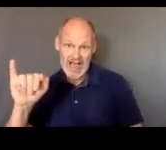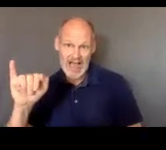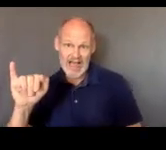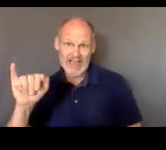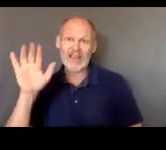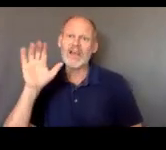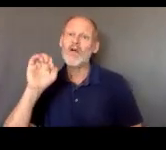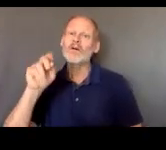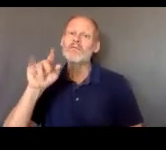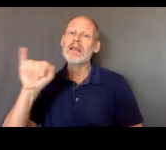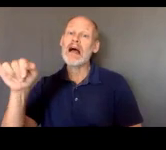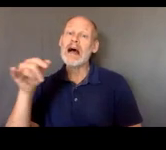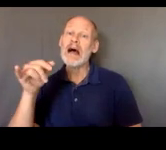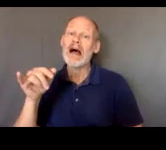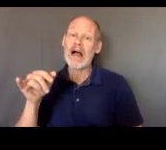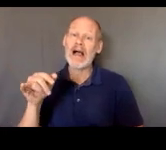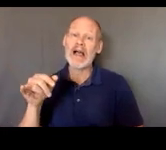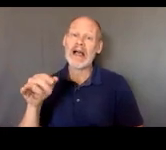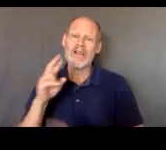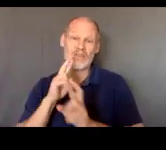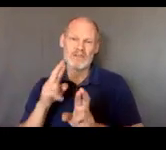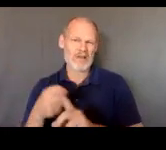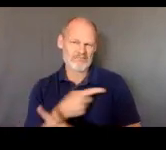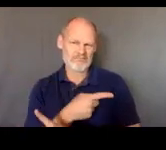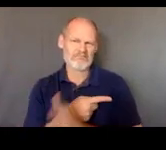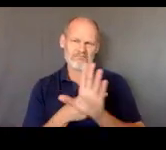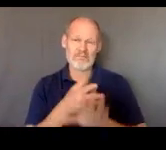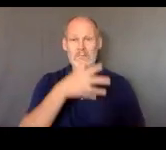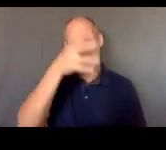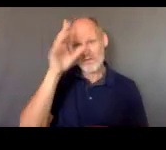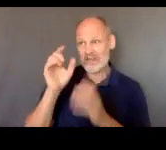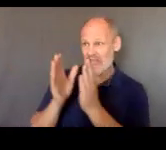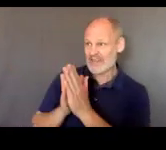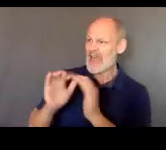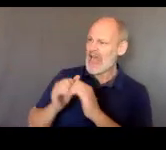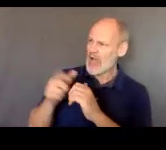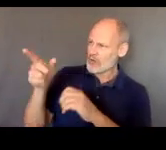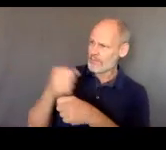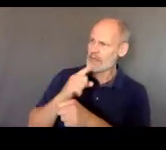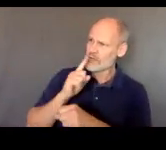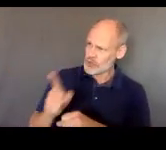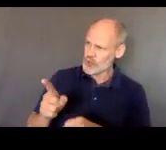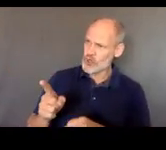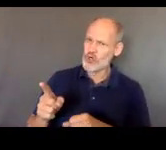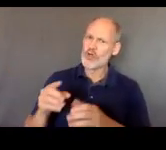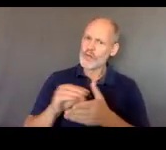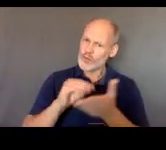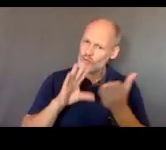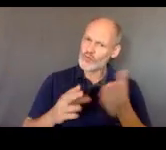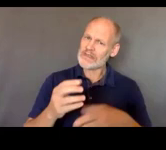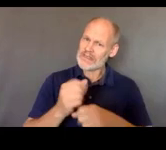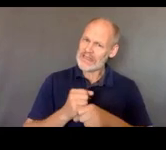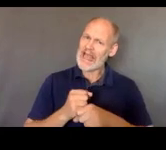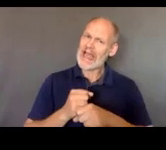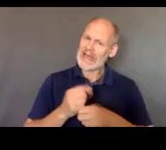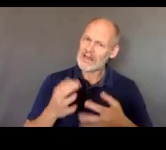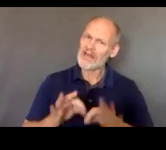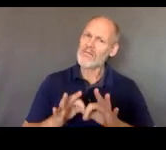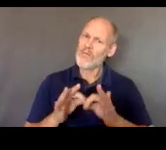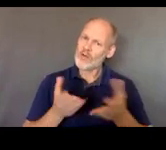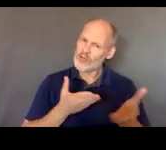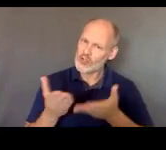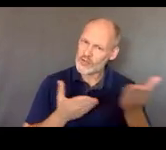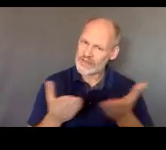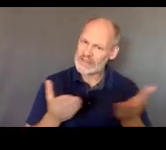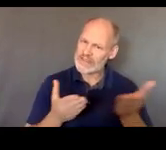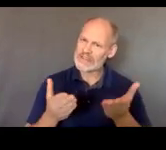o sea que ¿cómo nos aseguramos que los estudiantes con discapacidades reciben los servicios apropiados y hacen un progreso significativo